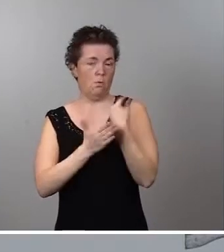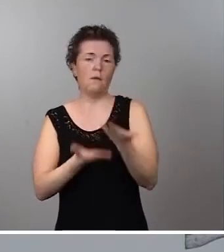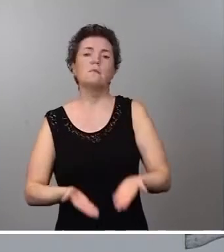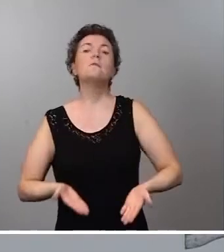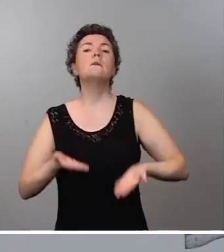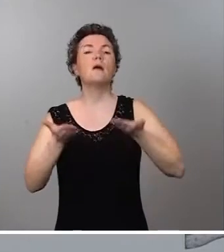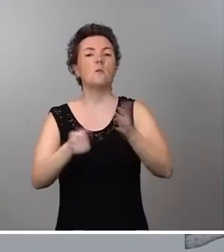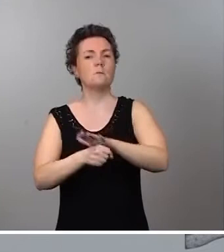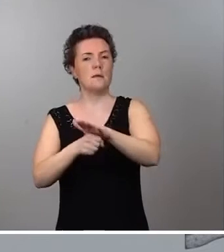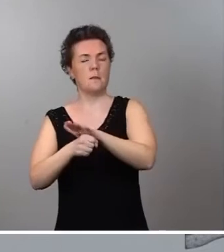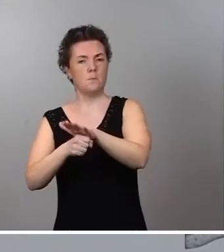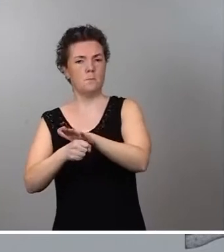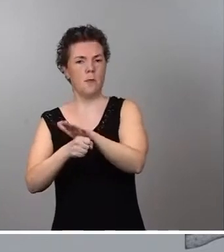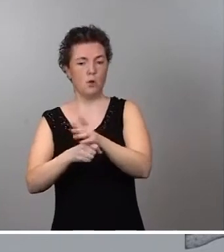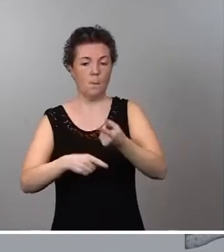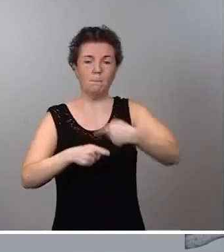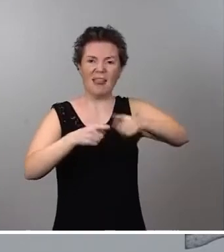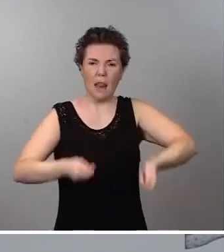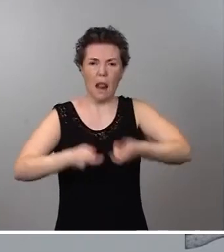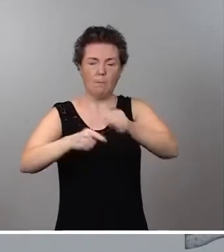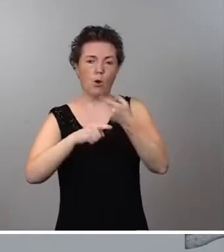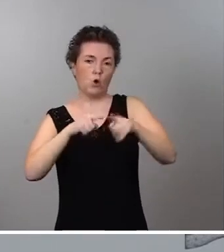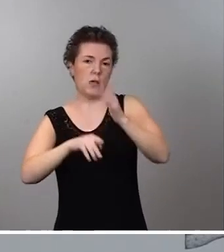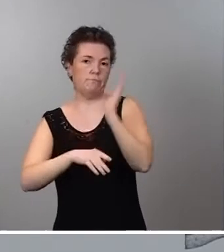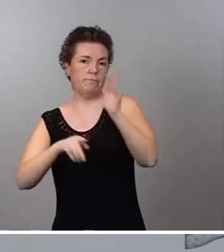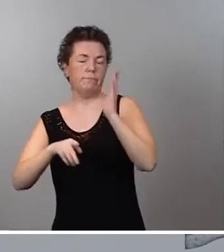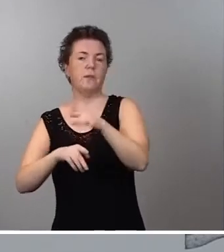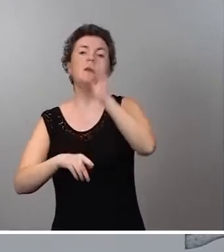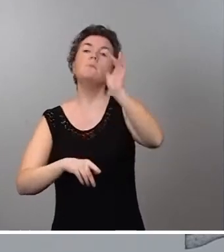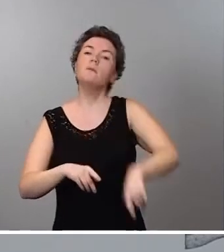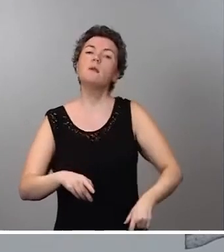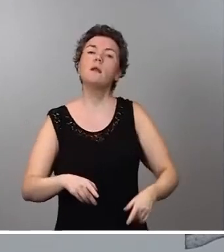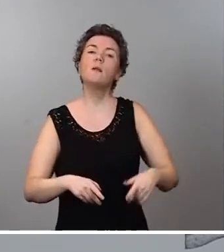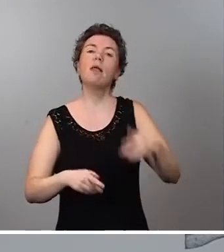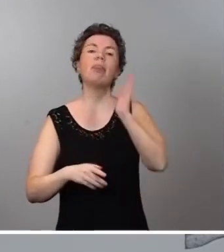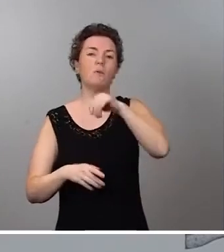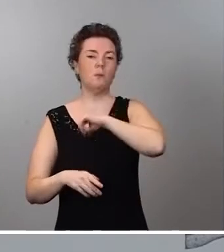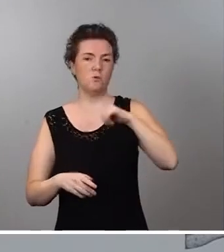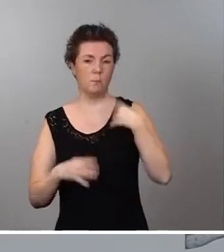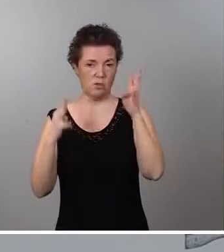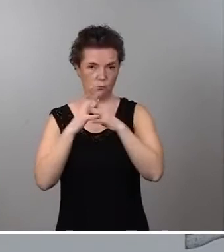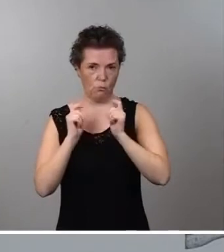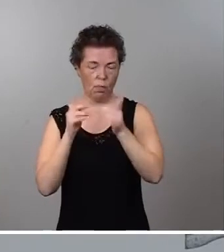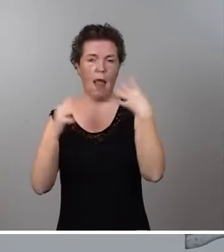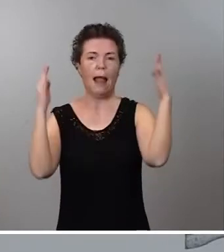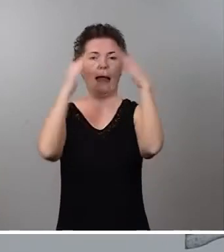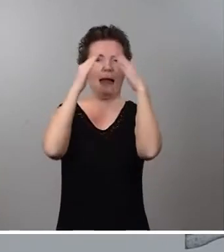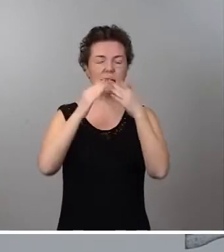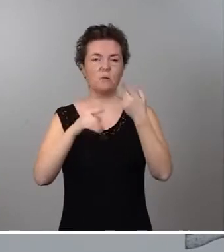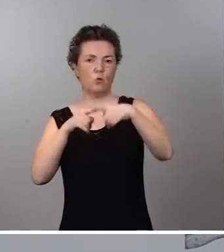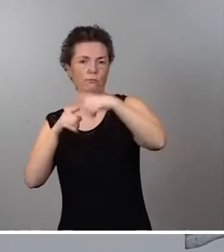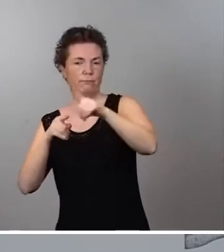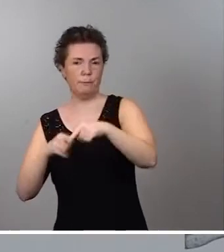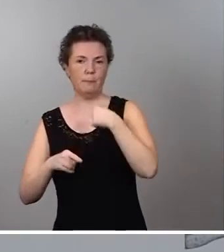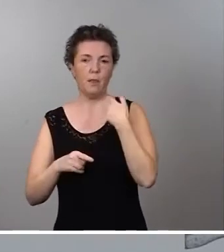material para daños materiales, pero también para daños personales en infraestructuras, en viviendas, en enseres, en establecimientos